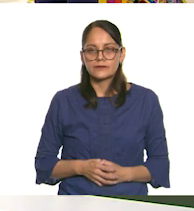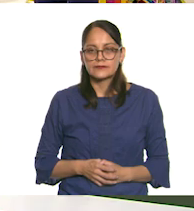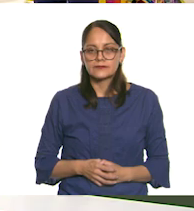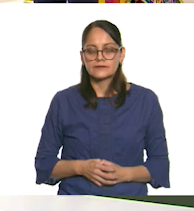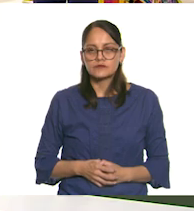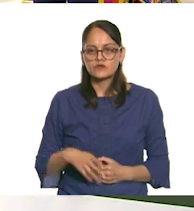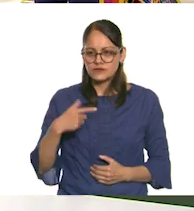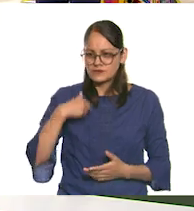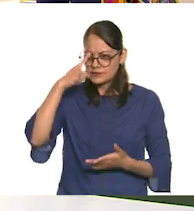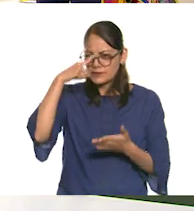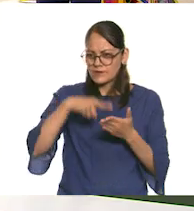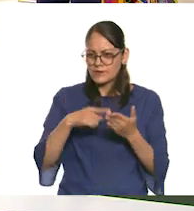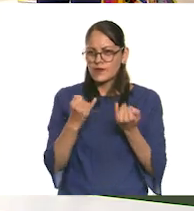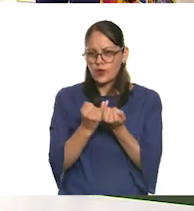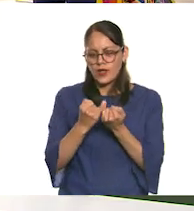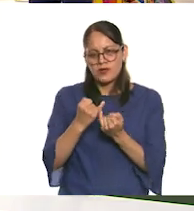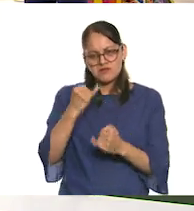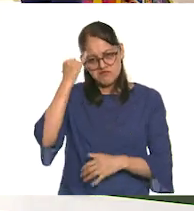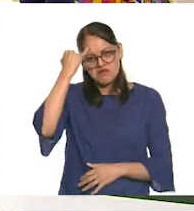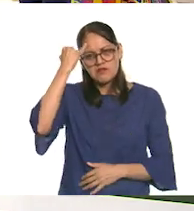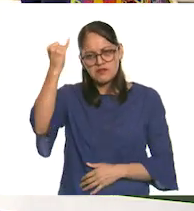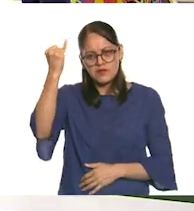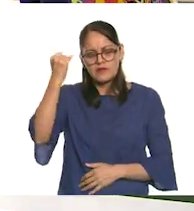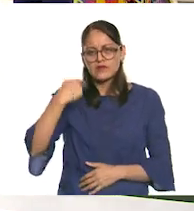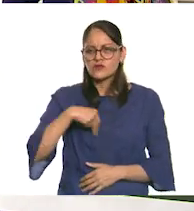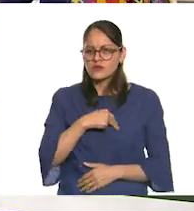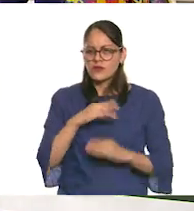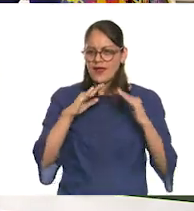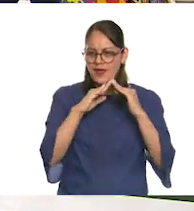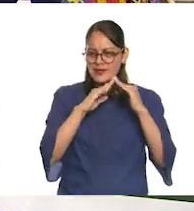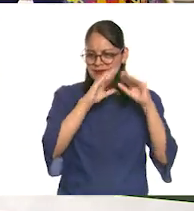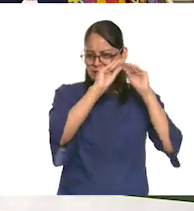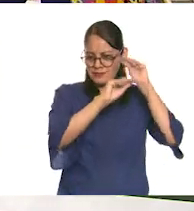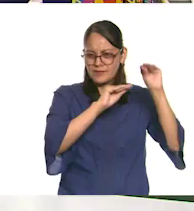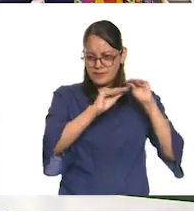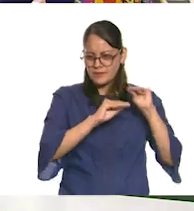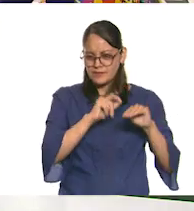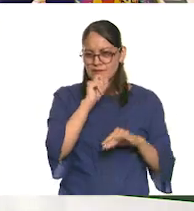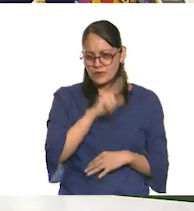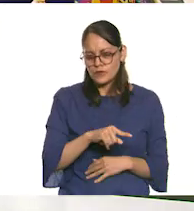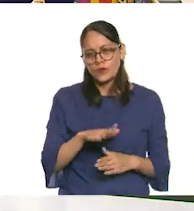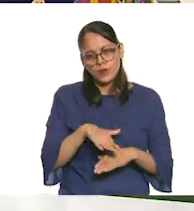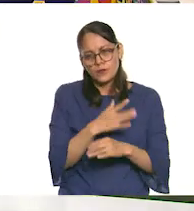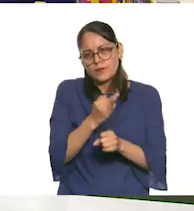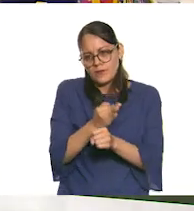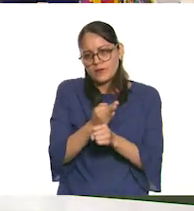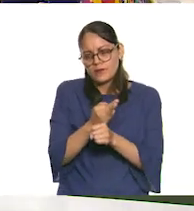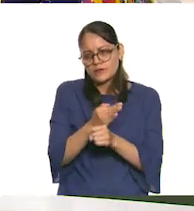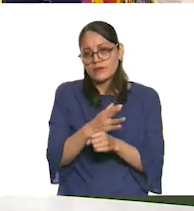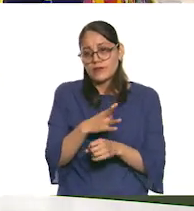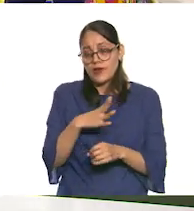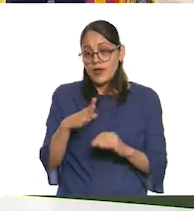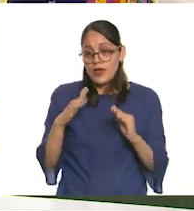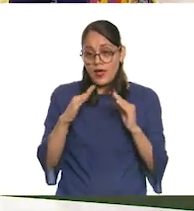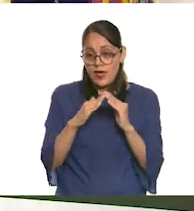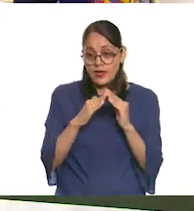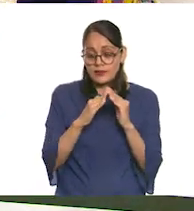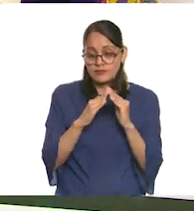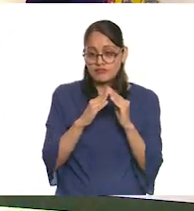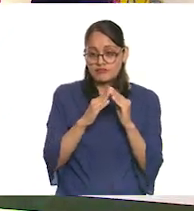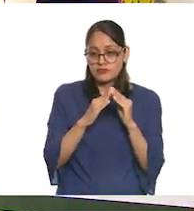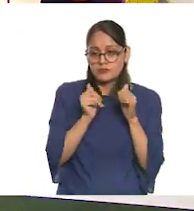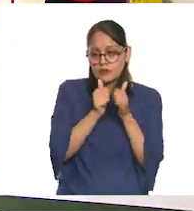Yo creo que también es una muy buena idea hacer algo así en casa. Ahorita que todavía hay ciertas restricciones para poder